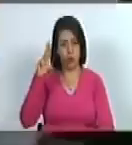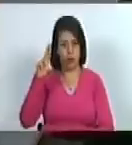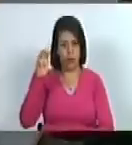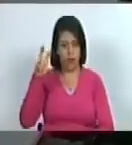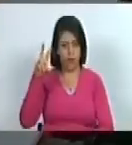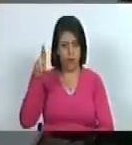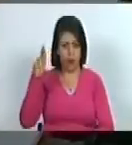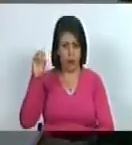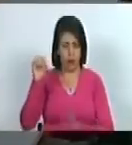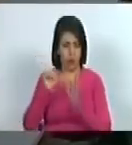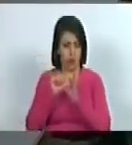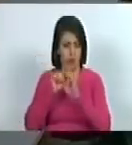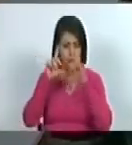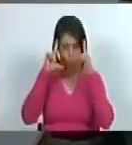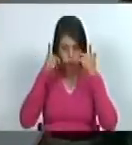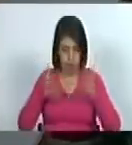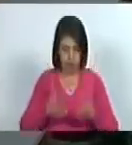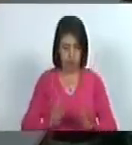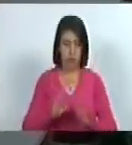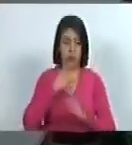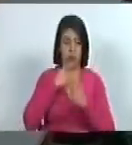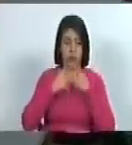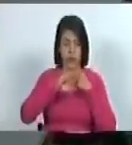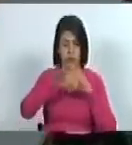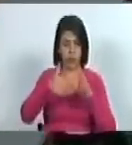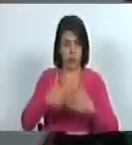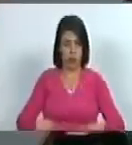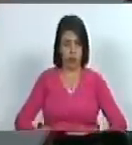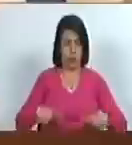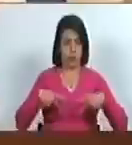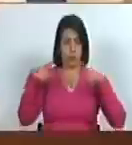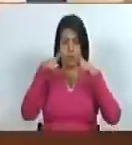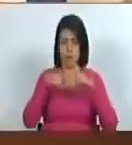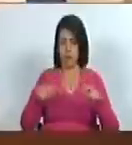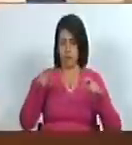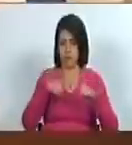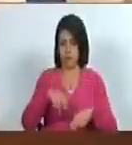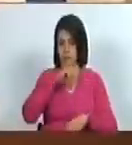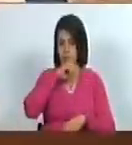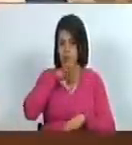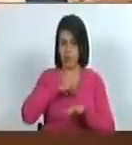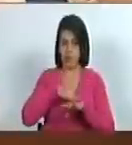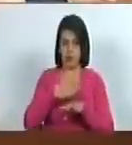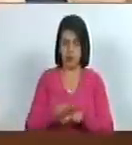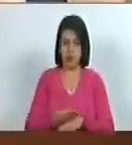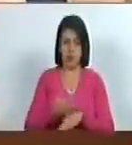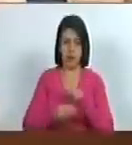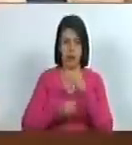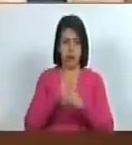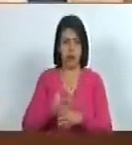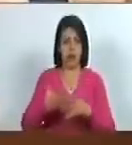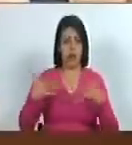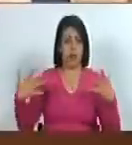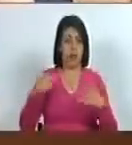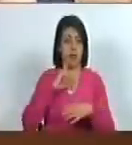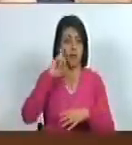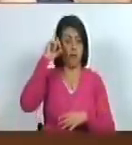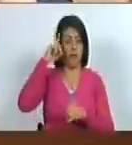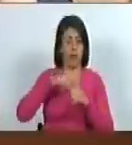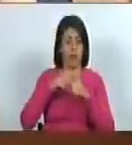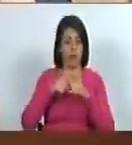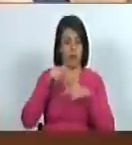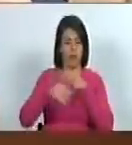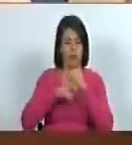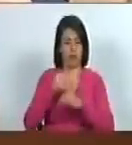Reverón quien destacó parte de su vida la investigación pictórica siendo uno de los grandes artistas